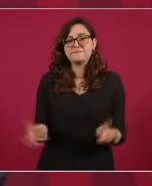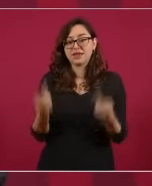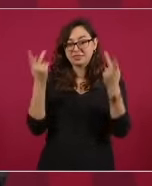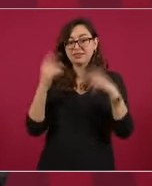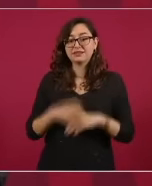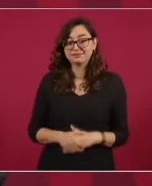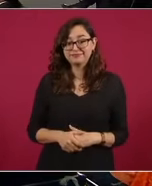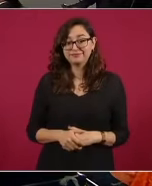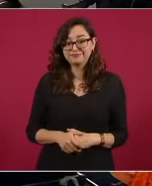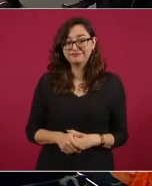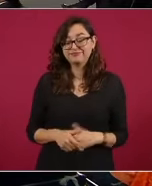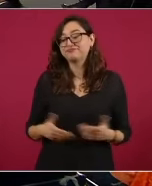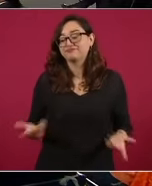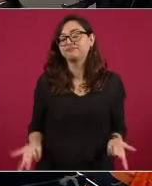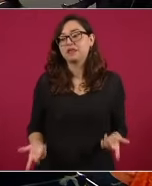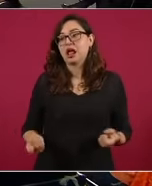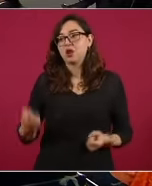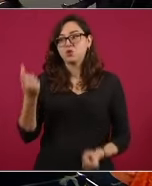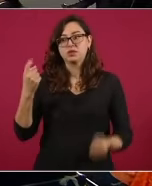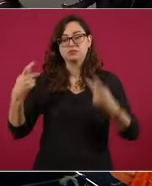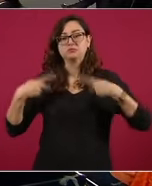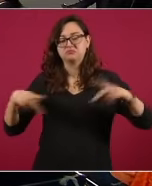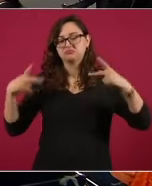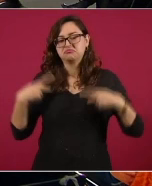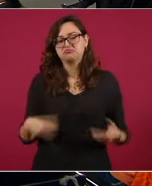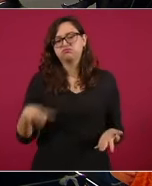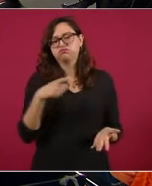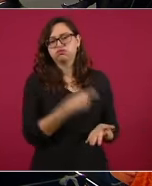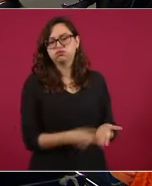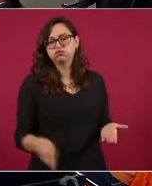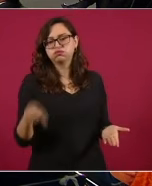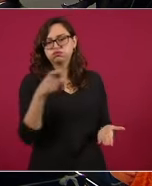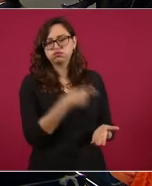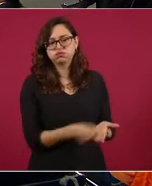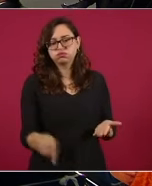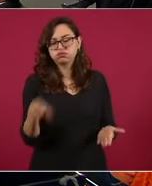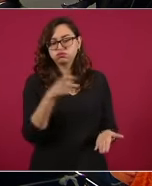tienen miles de hectáreas en todo el país